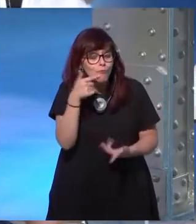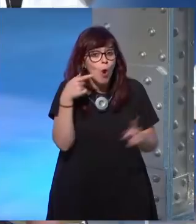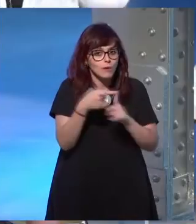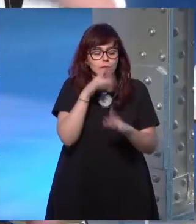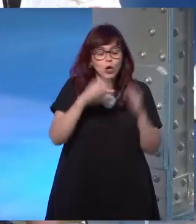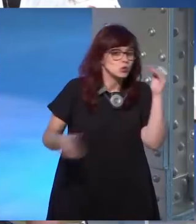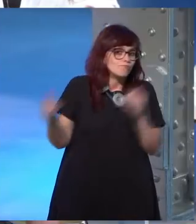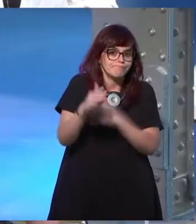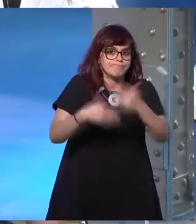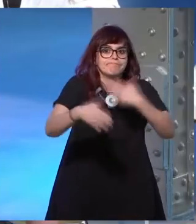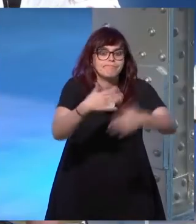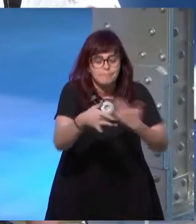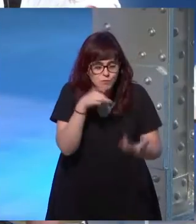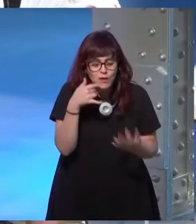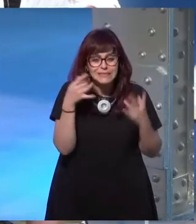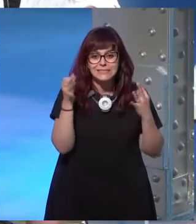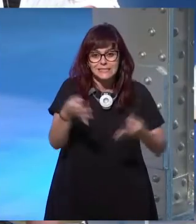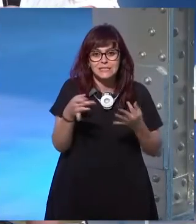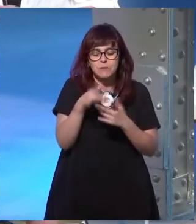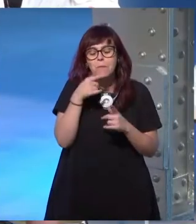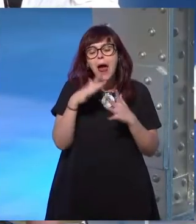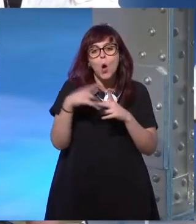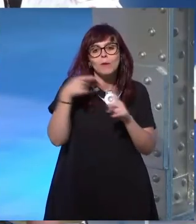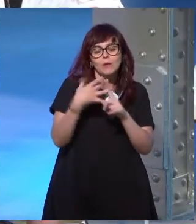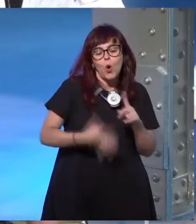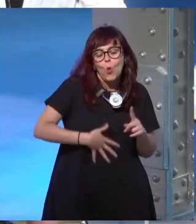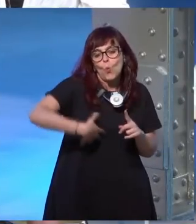para superar eso que te drena un poco?